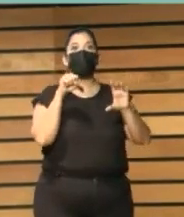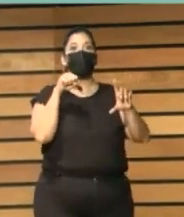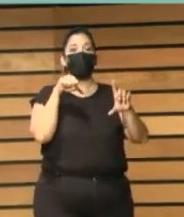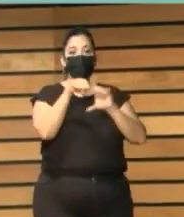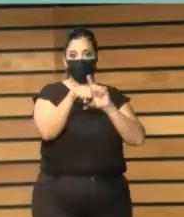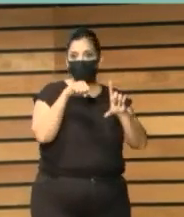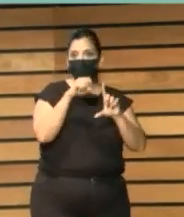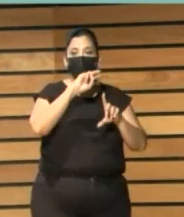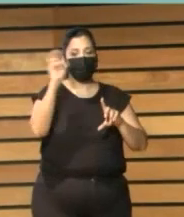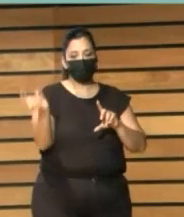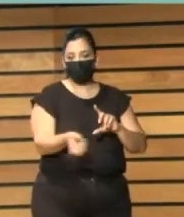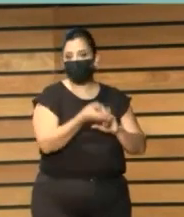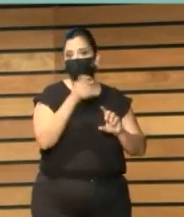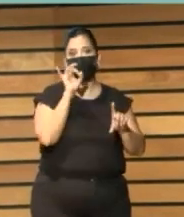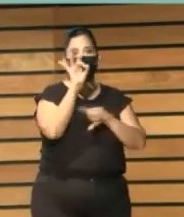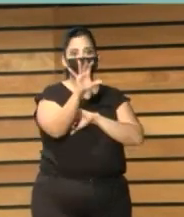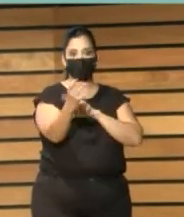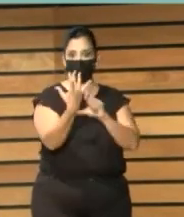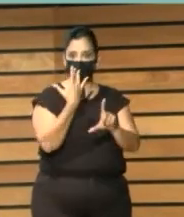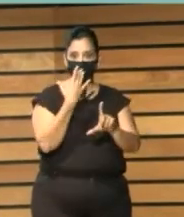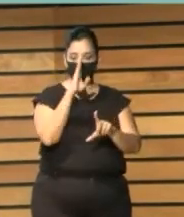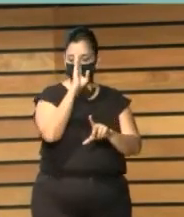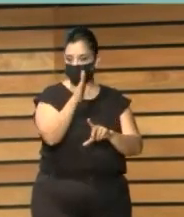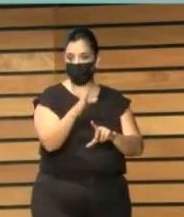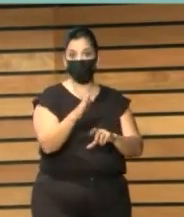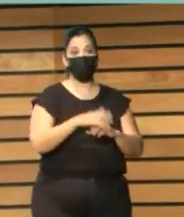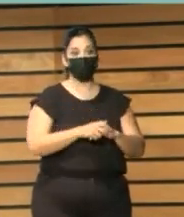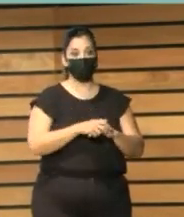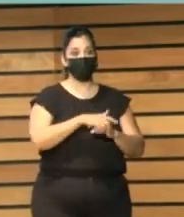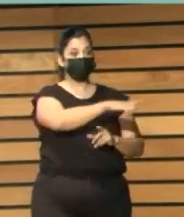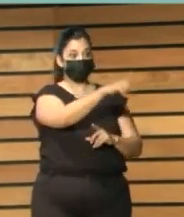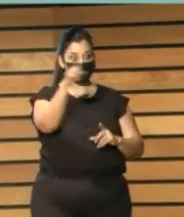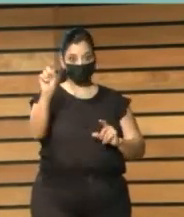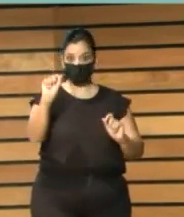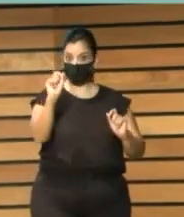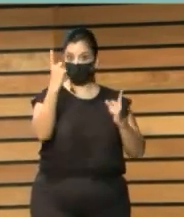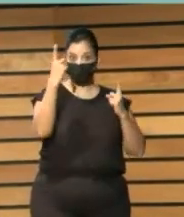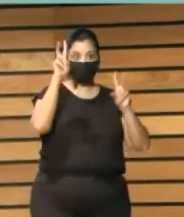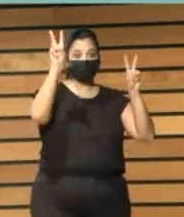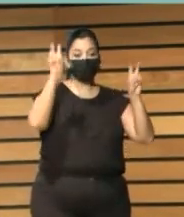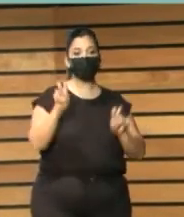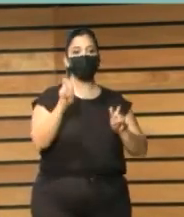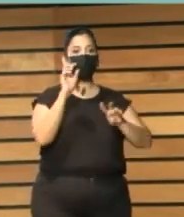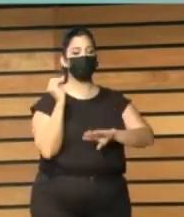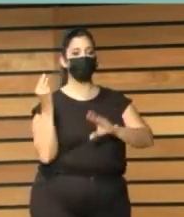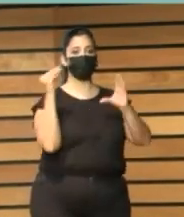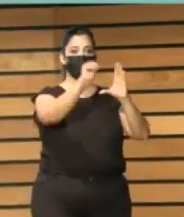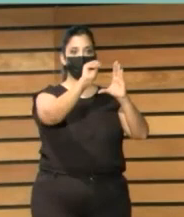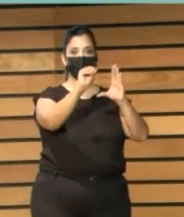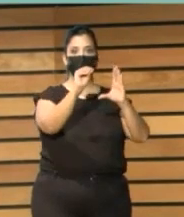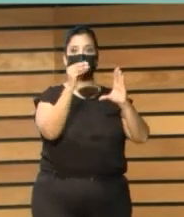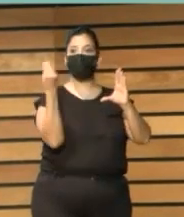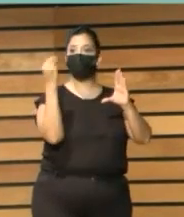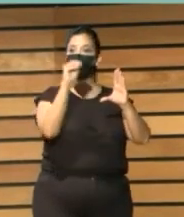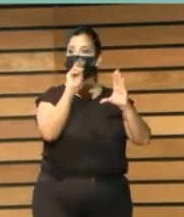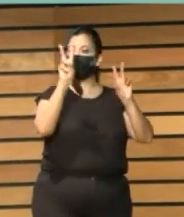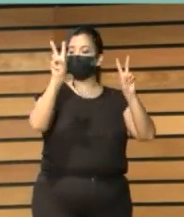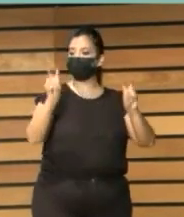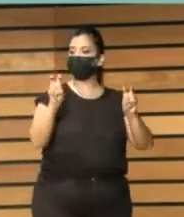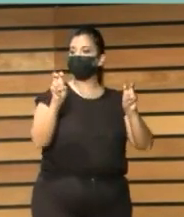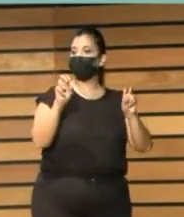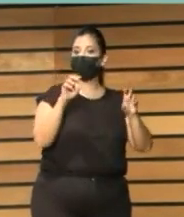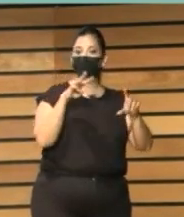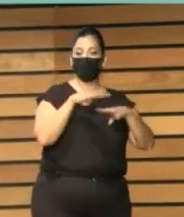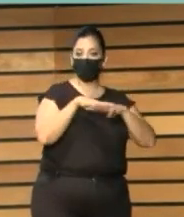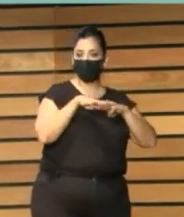mensajería rápida, etcétera. Fuisteis los primeros en publicar informes sobre cómo usar los medios sociales,